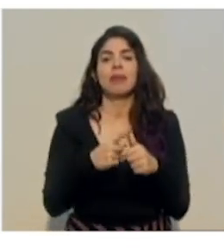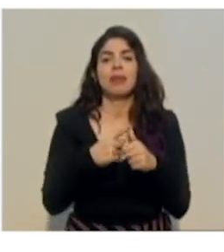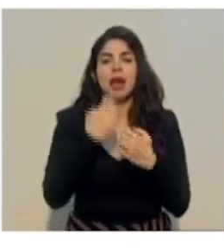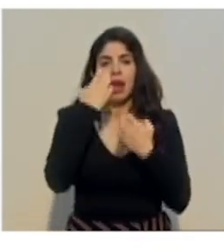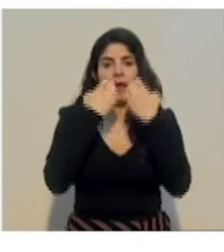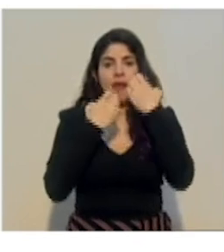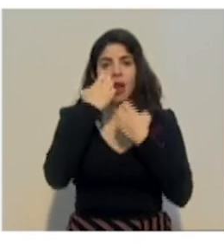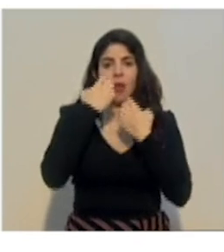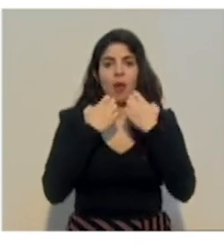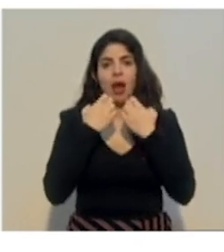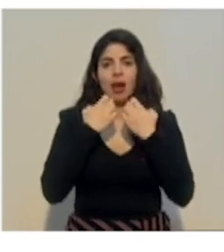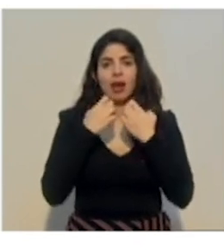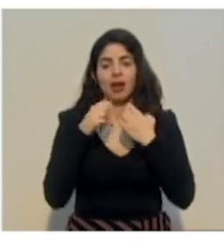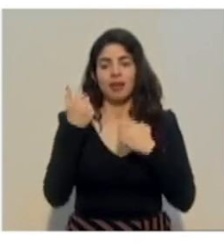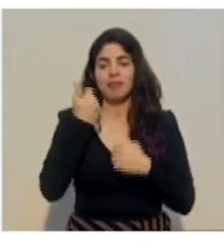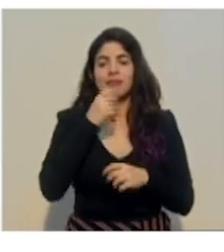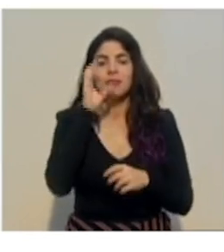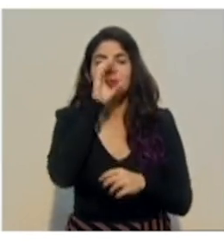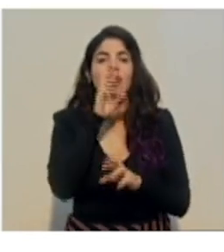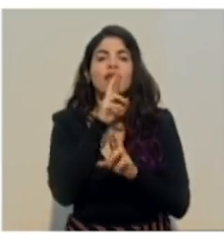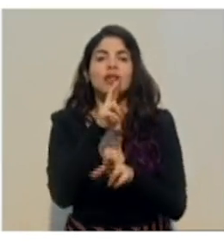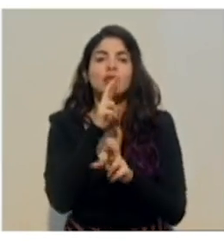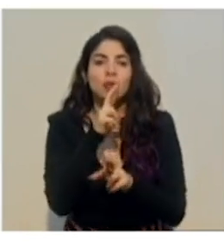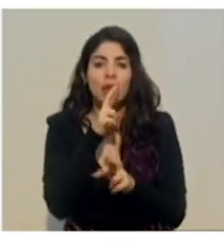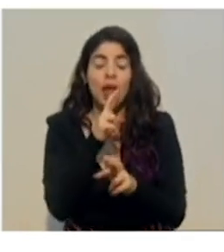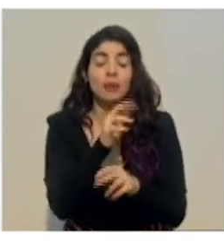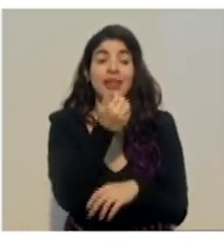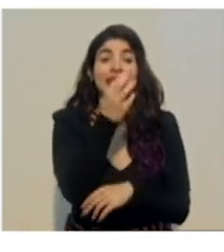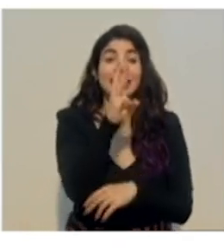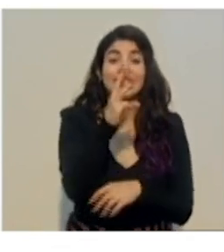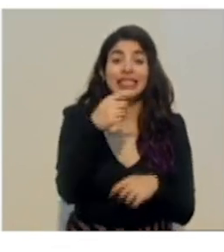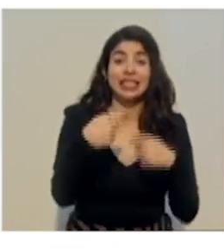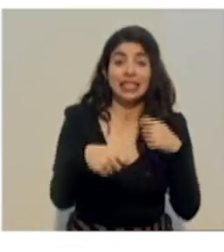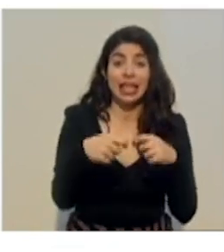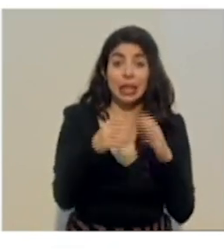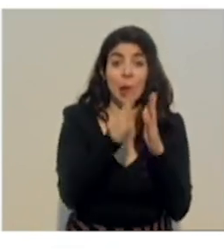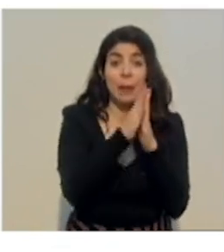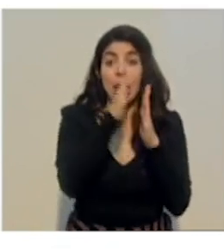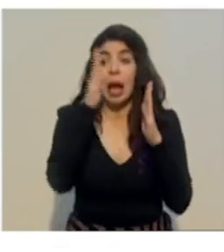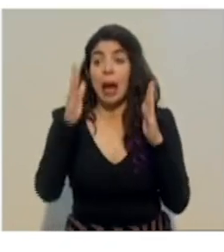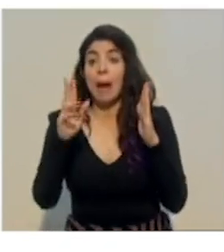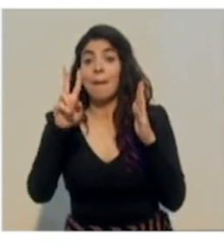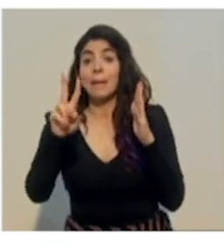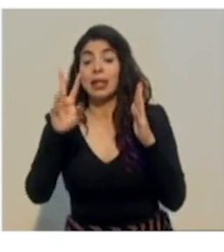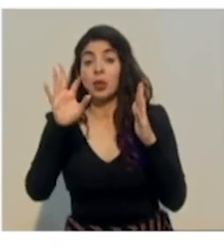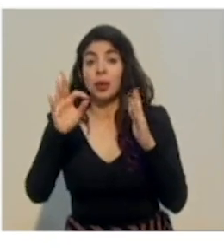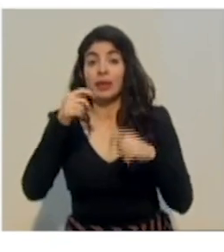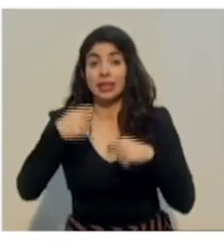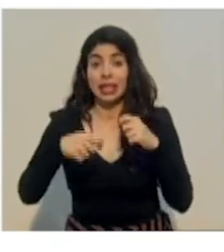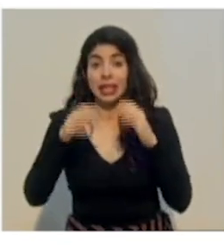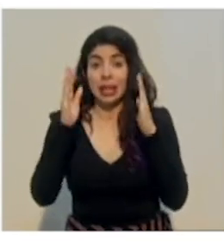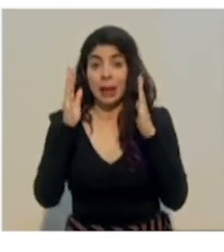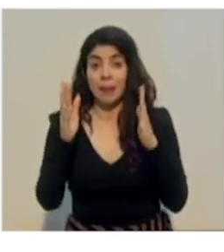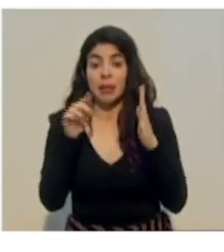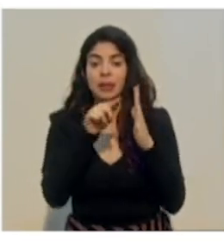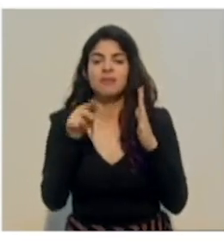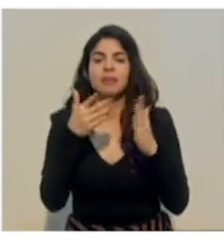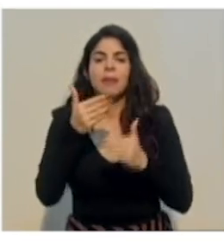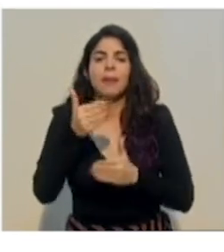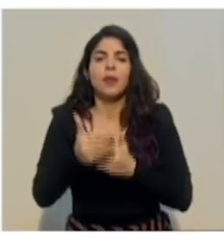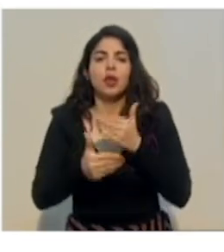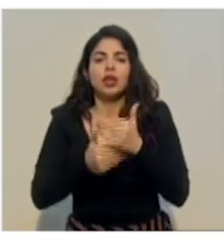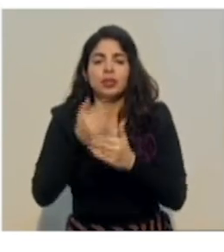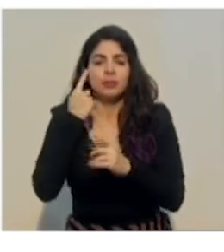resultados. Entre el 16 de septiembre y el 29 de septiembre generamos un proceso continuo de implementación